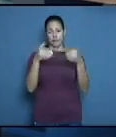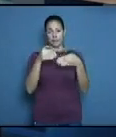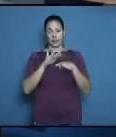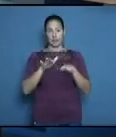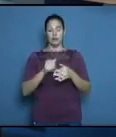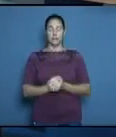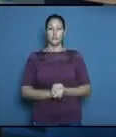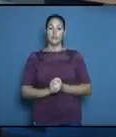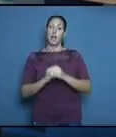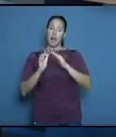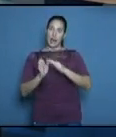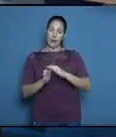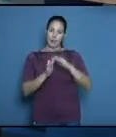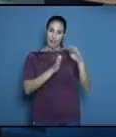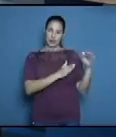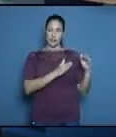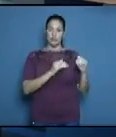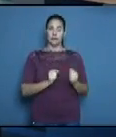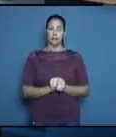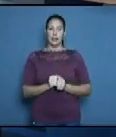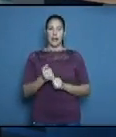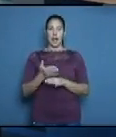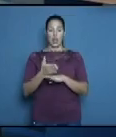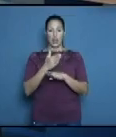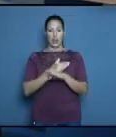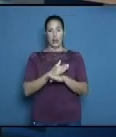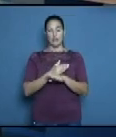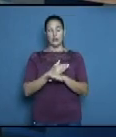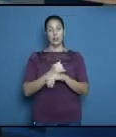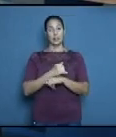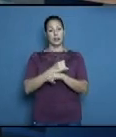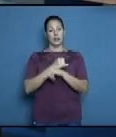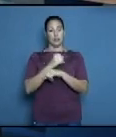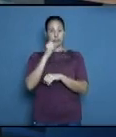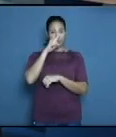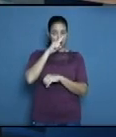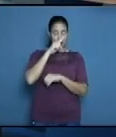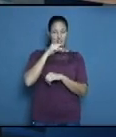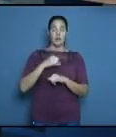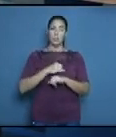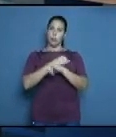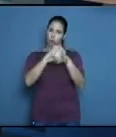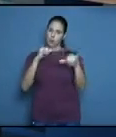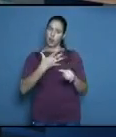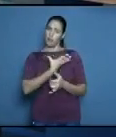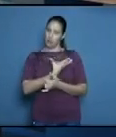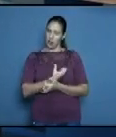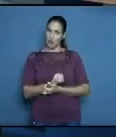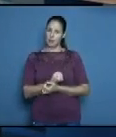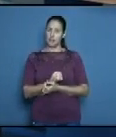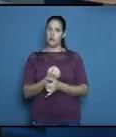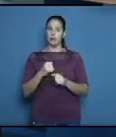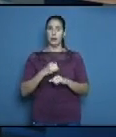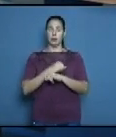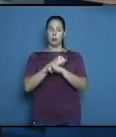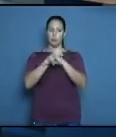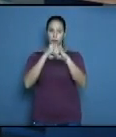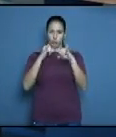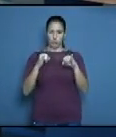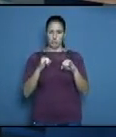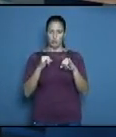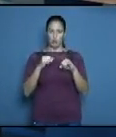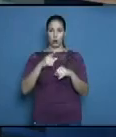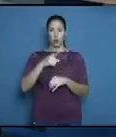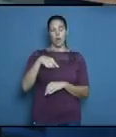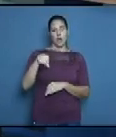noticia quizás para nuestro conductor Raúl Rodríguez Peña también para nuestro profesor de fotografía de fotografía Fran